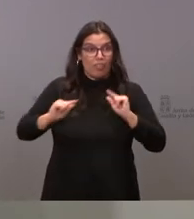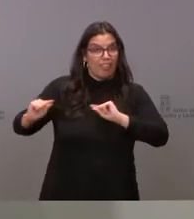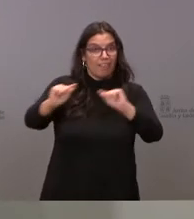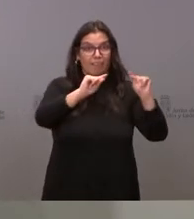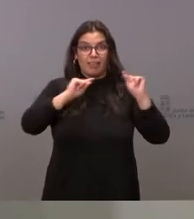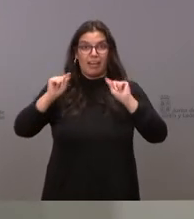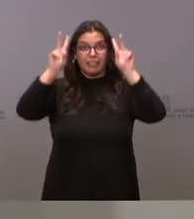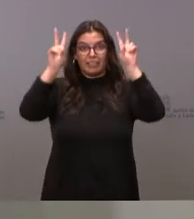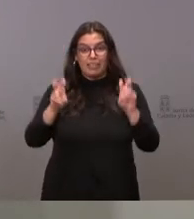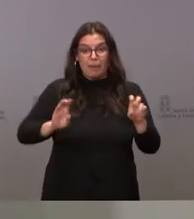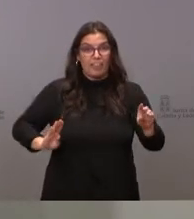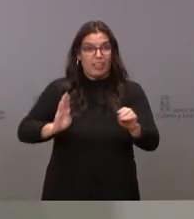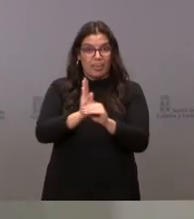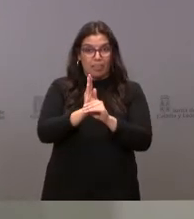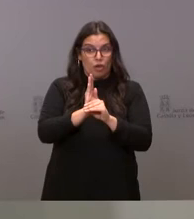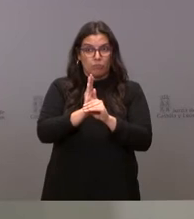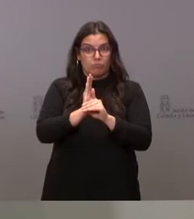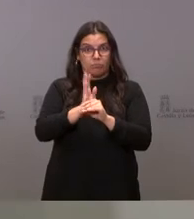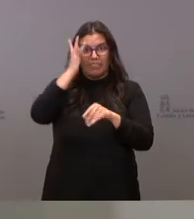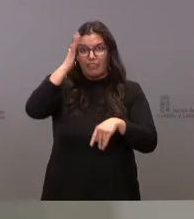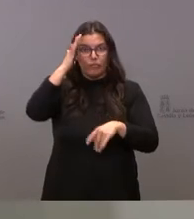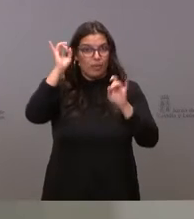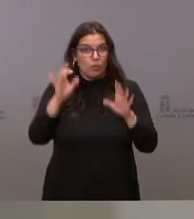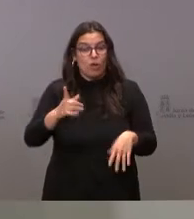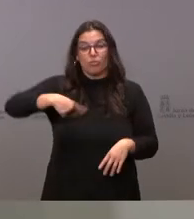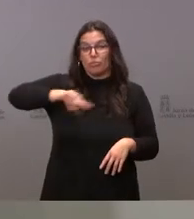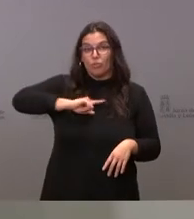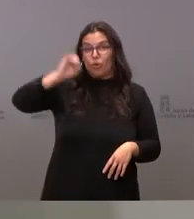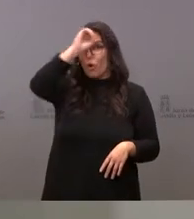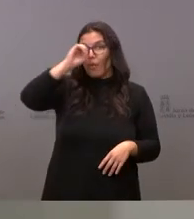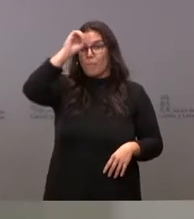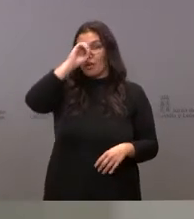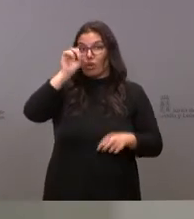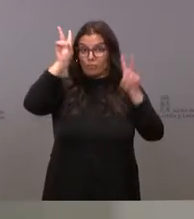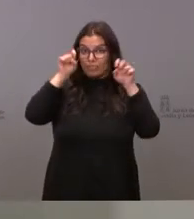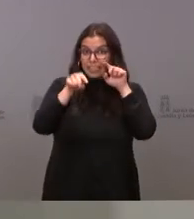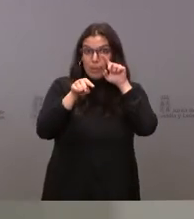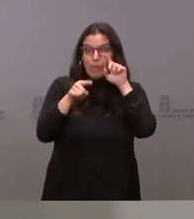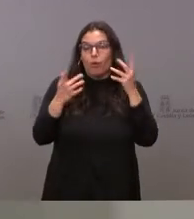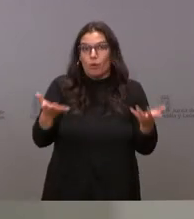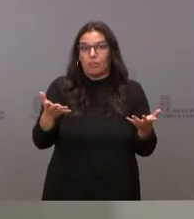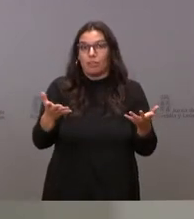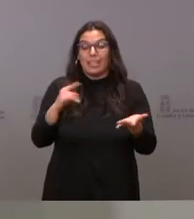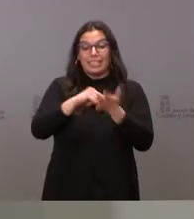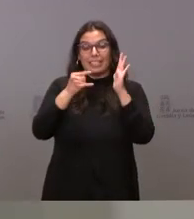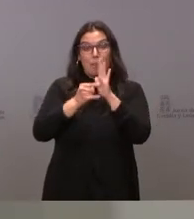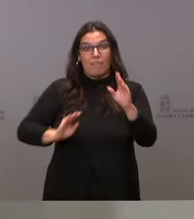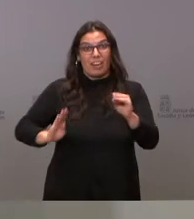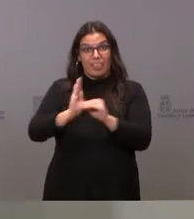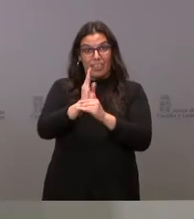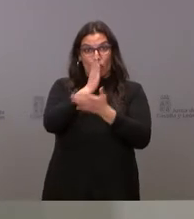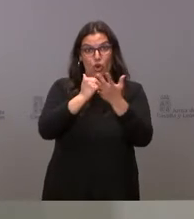la financiación. Saben ustedes que nuestra postura a este respecto es que el sistema de financiación